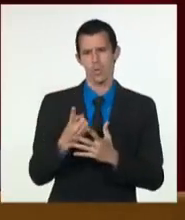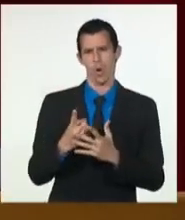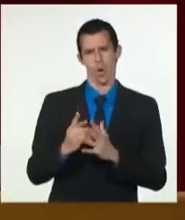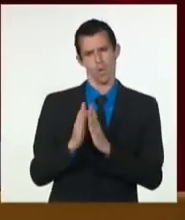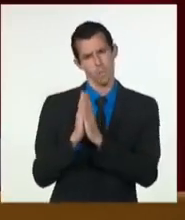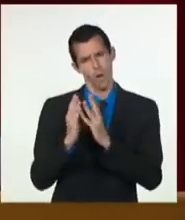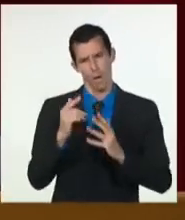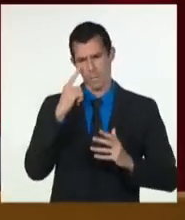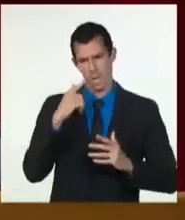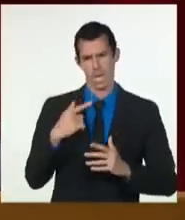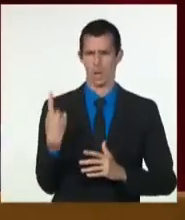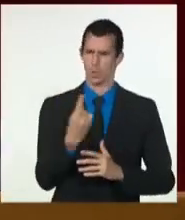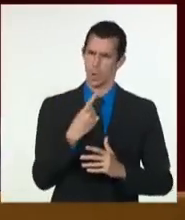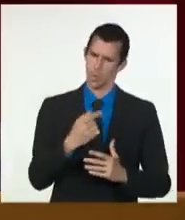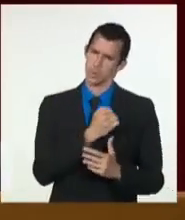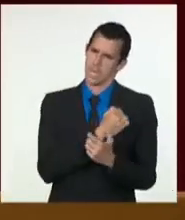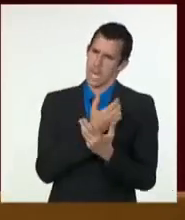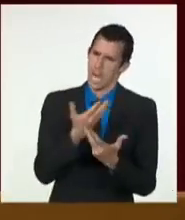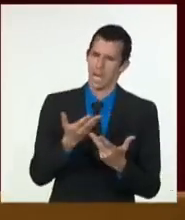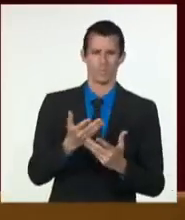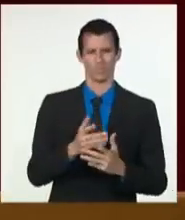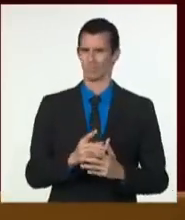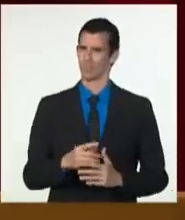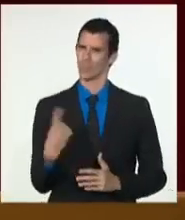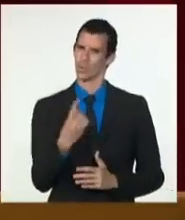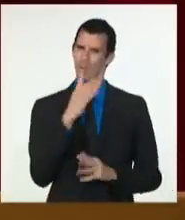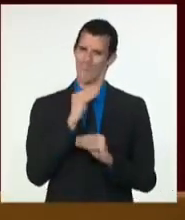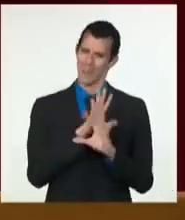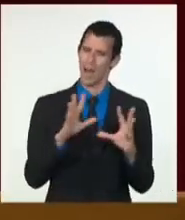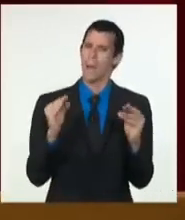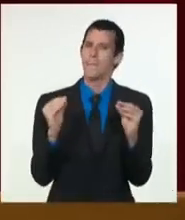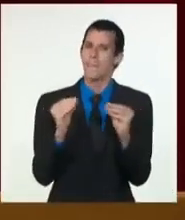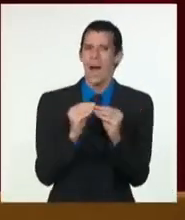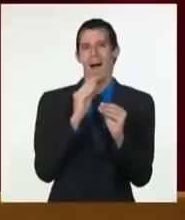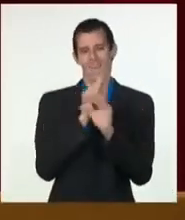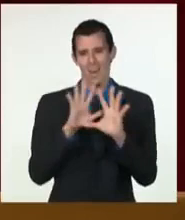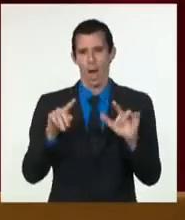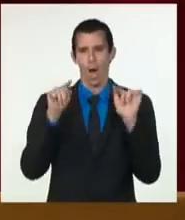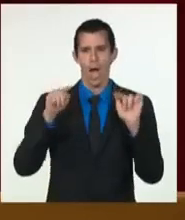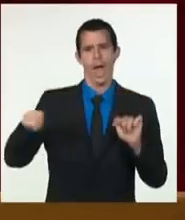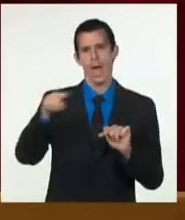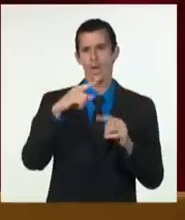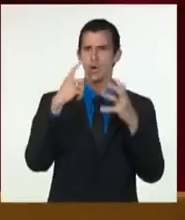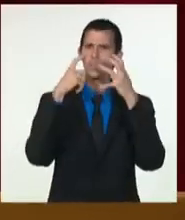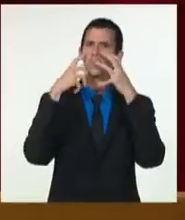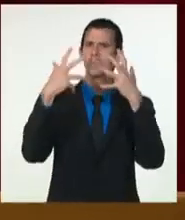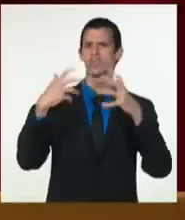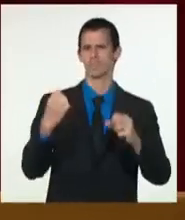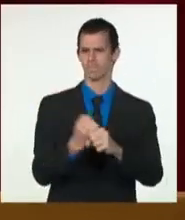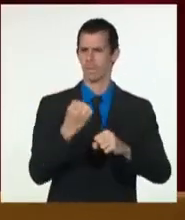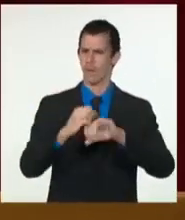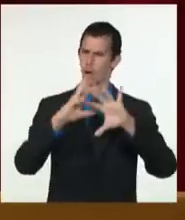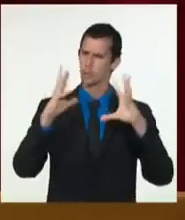con el pie en el estribo de las dificultades y el fusil apuntando a los errores.